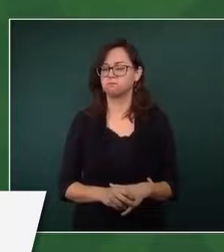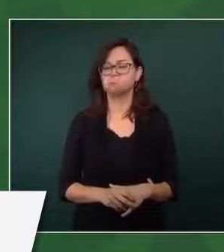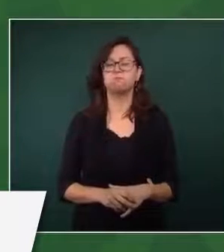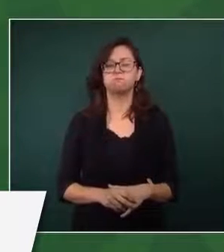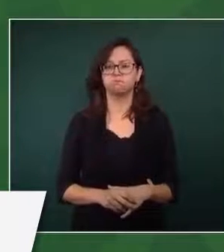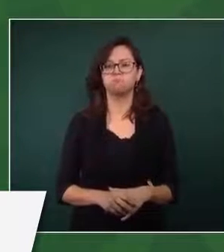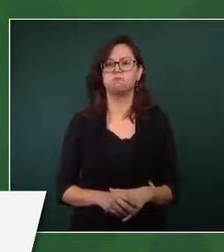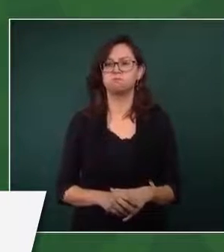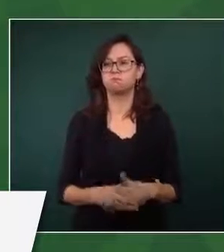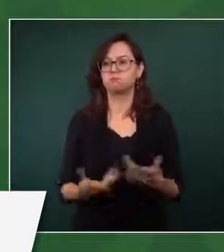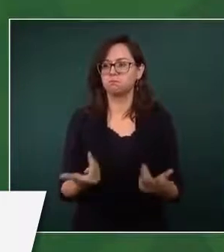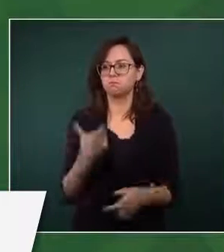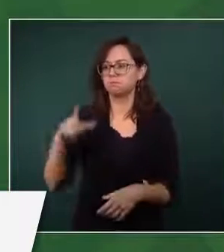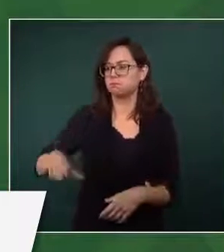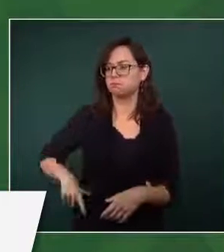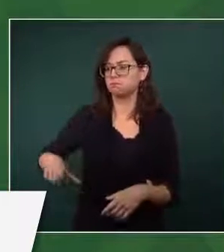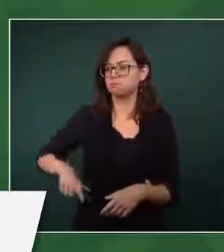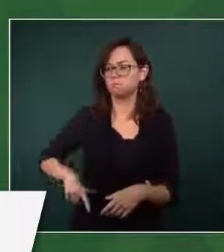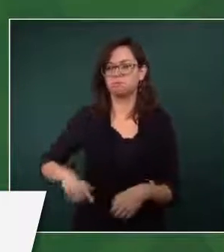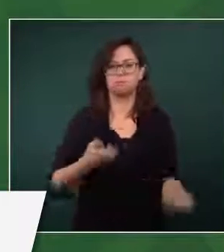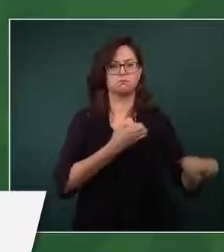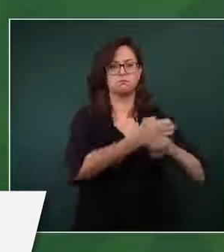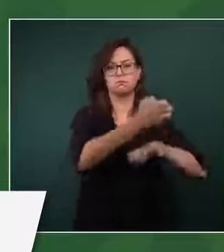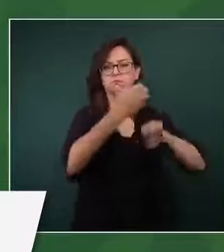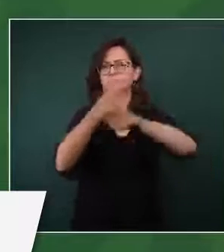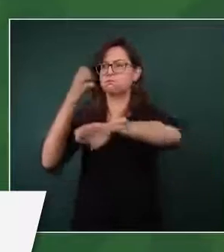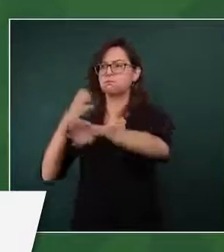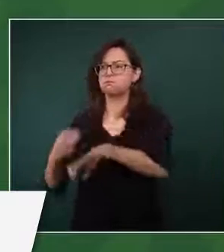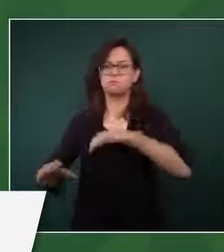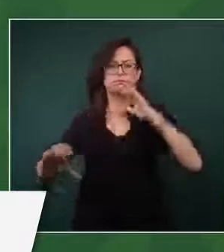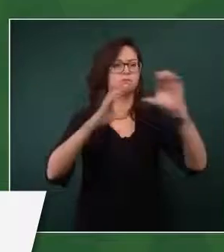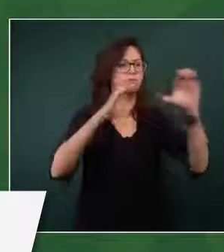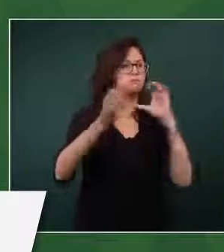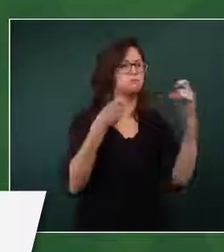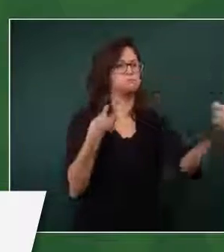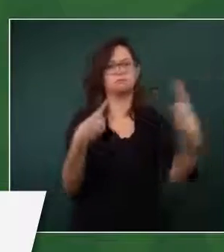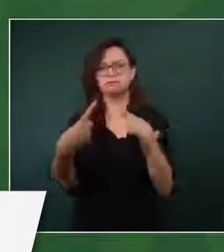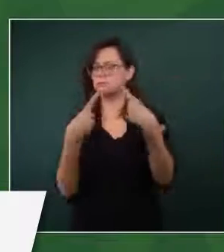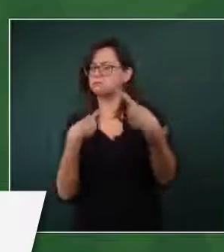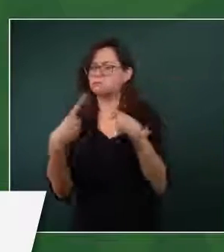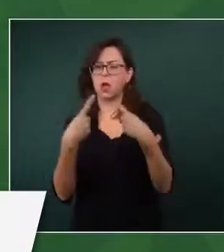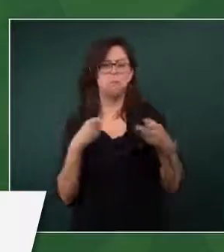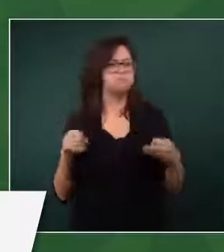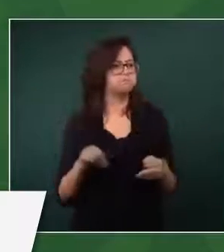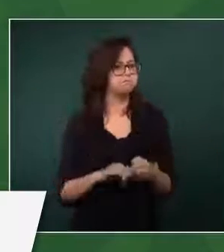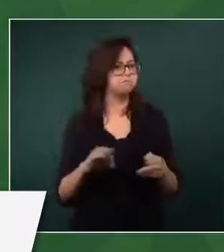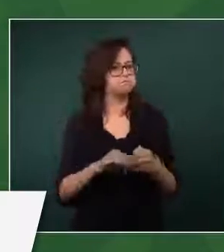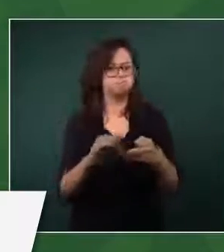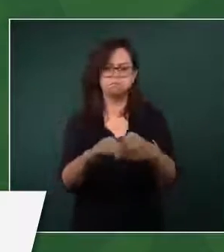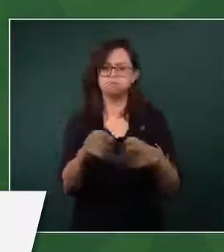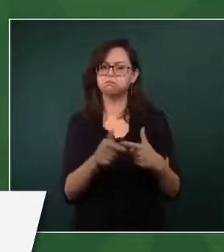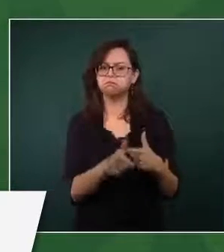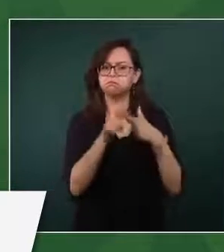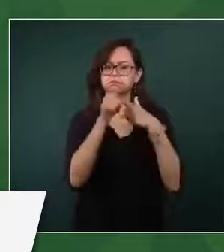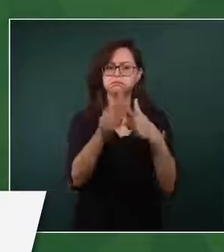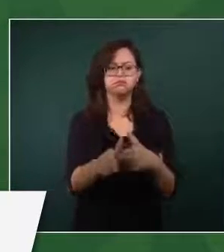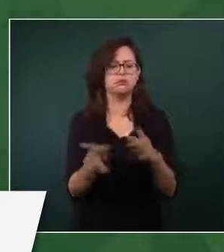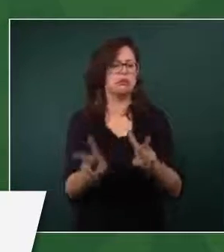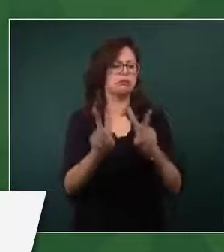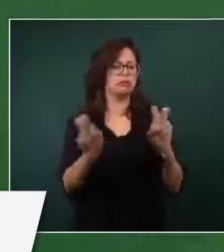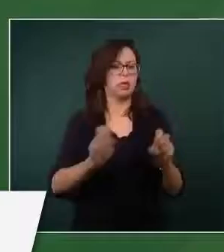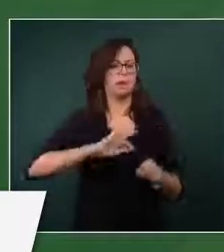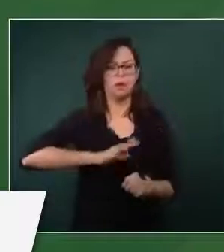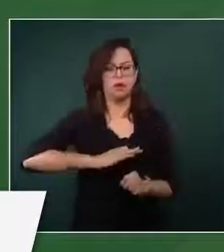con los gobiernos estatales en todo lo que tiene que ver con la pandemia